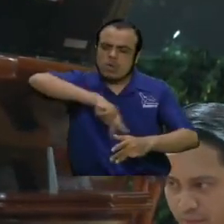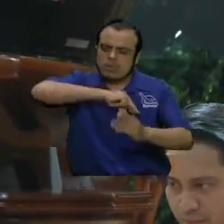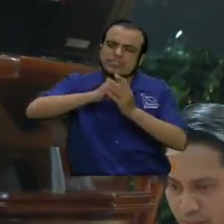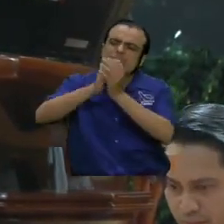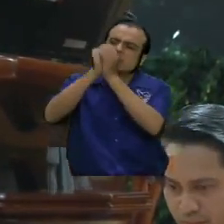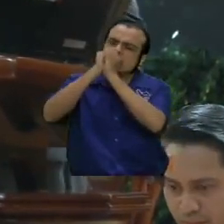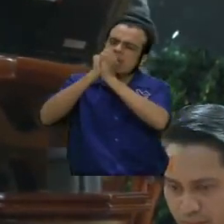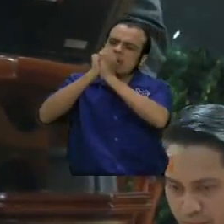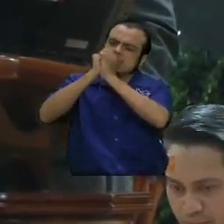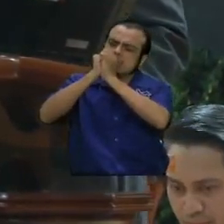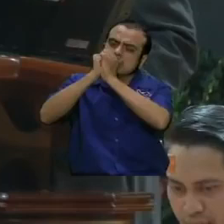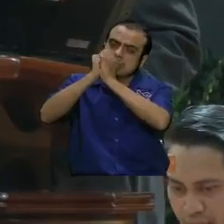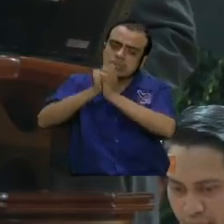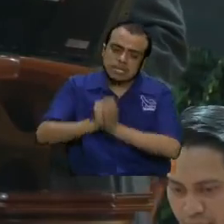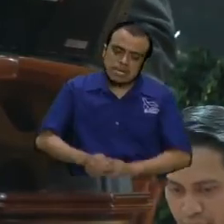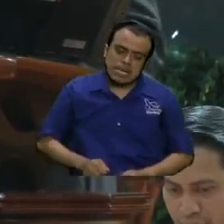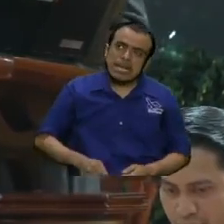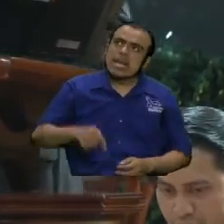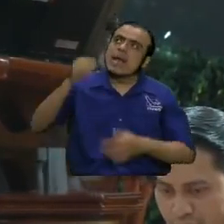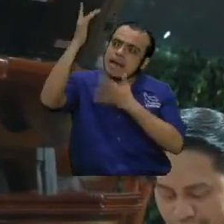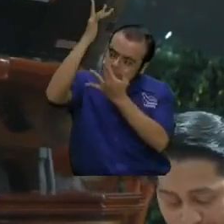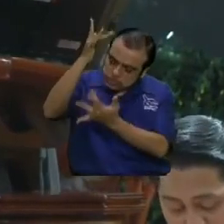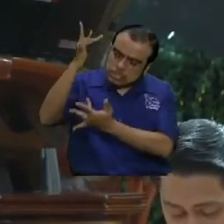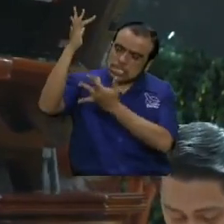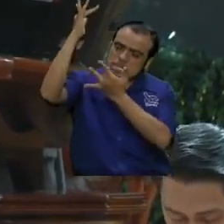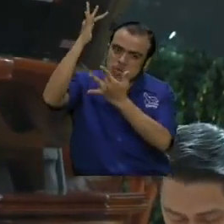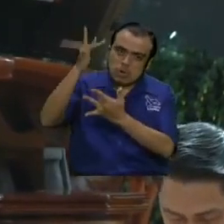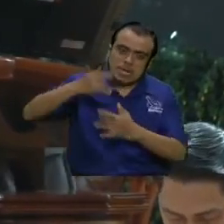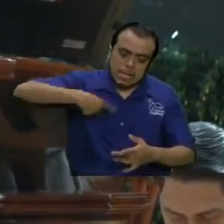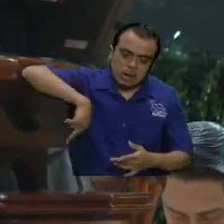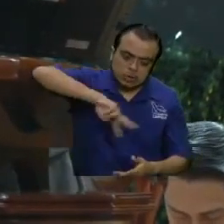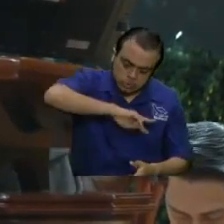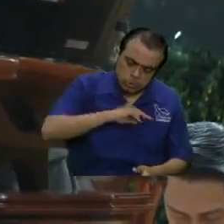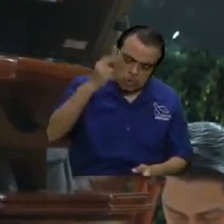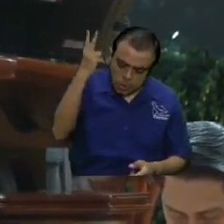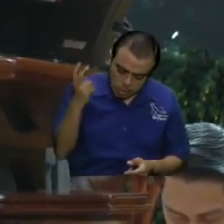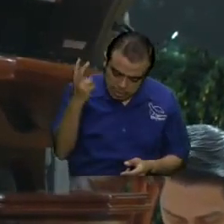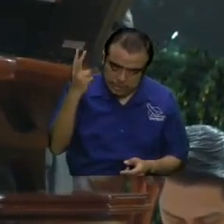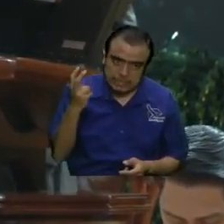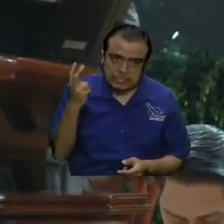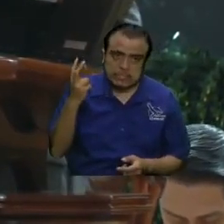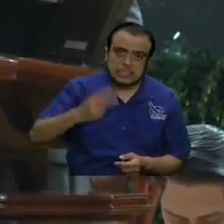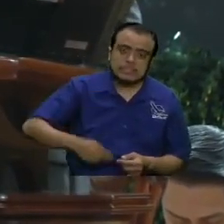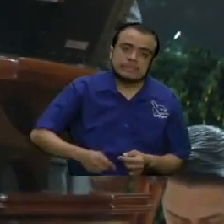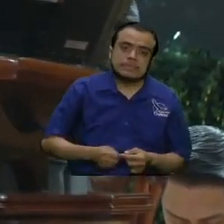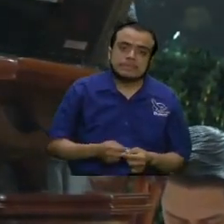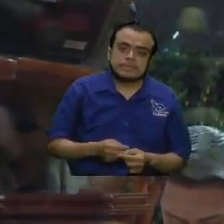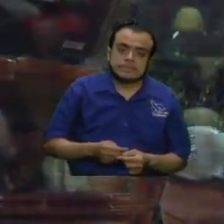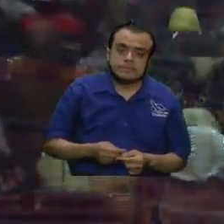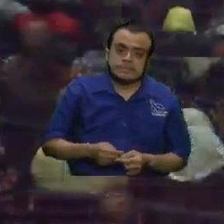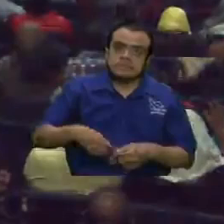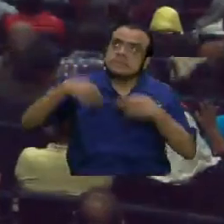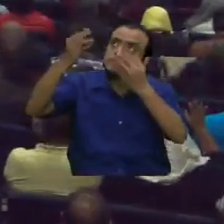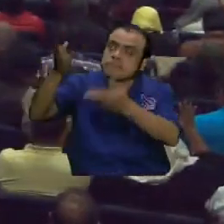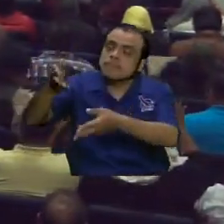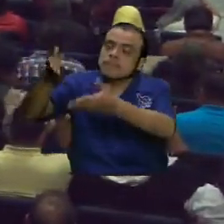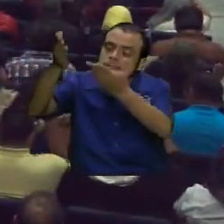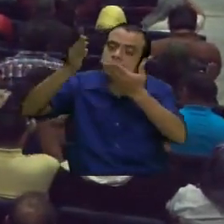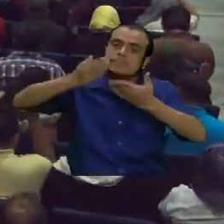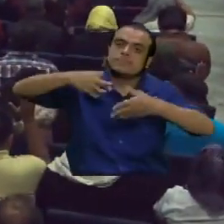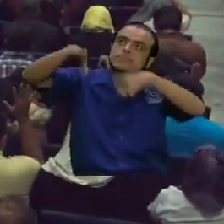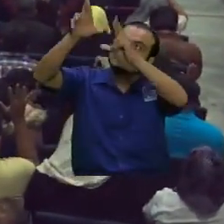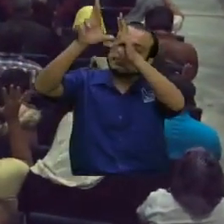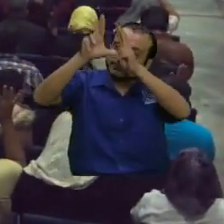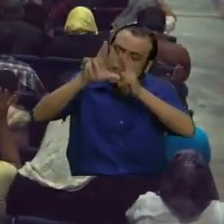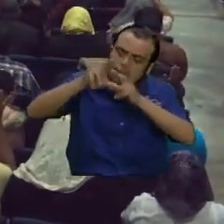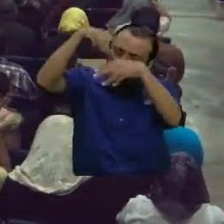todo nuestro corazón que tengas misericordia a nosotros una vez más. Que traigas ese regalo precioso tuyo